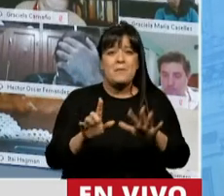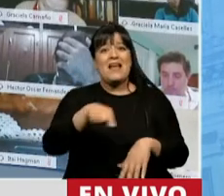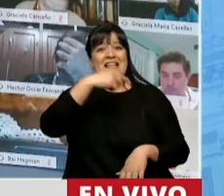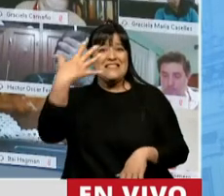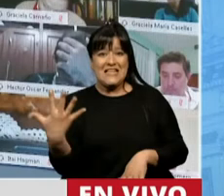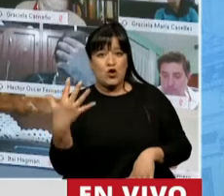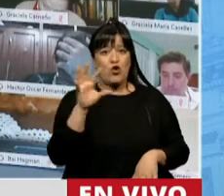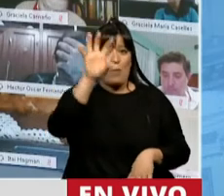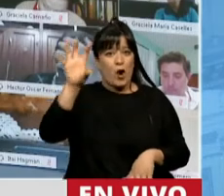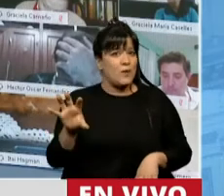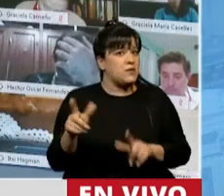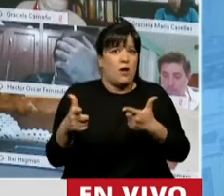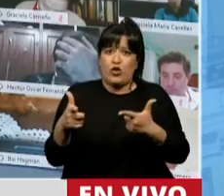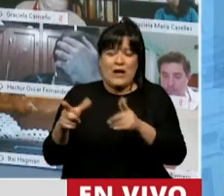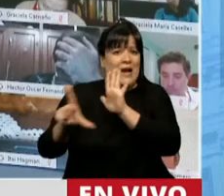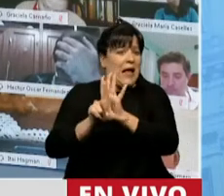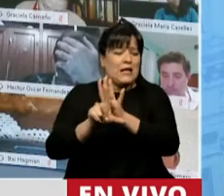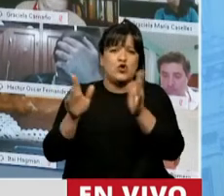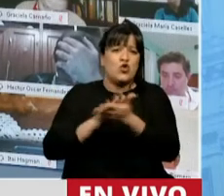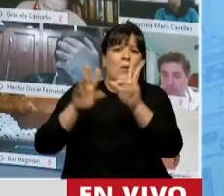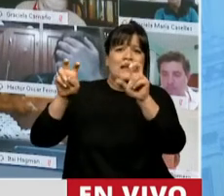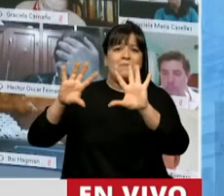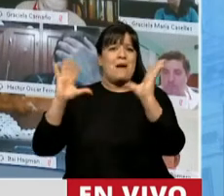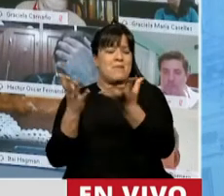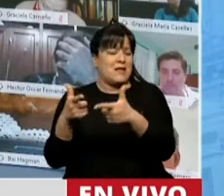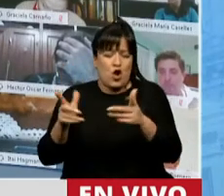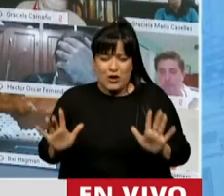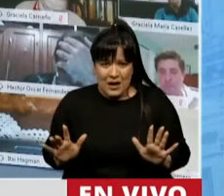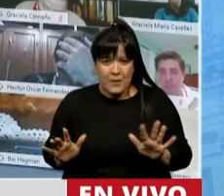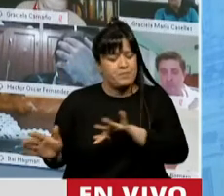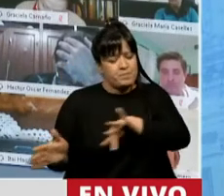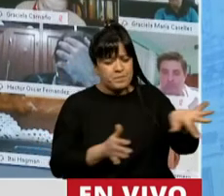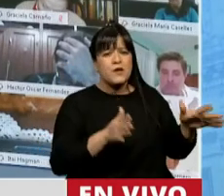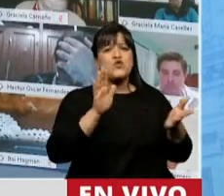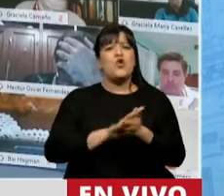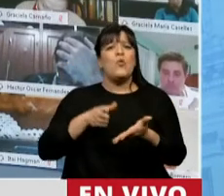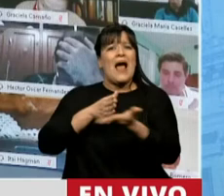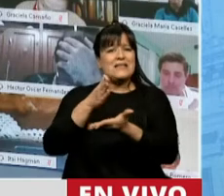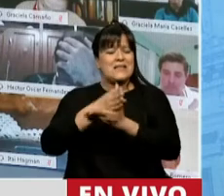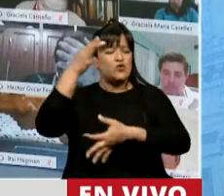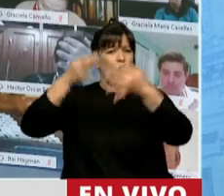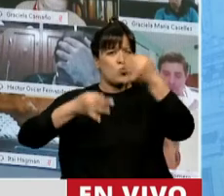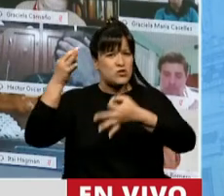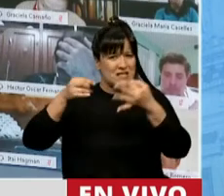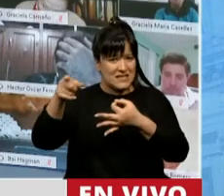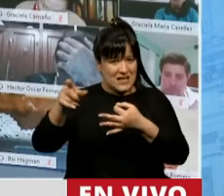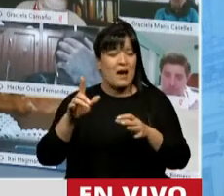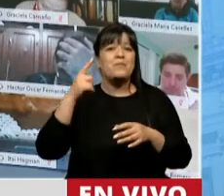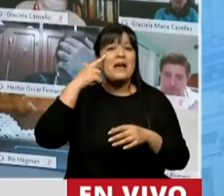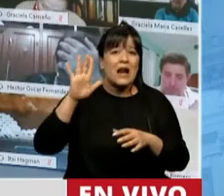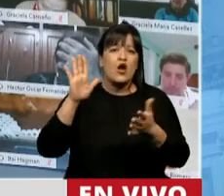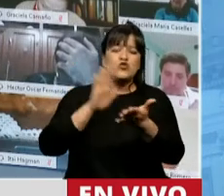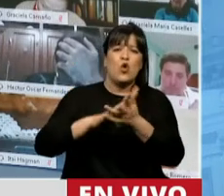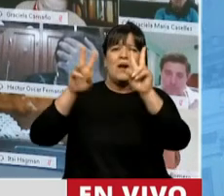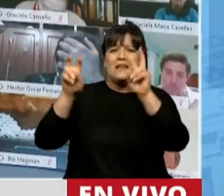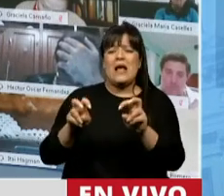directamente no tienen legislación. Y en materia de acceso a la justicia, creo que la cuestión de la